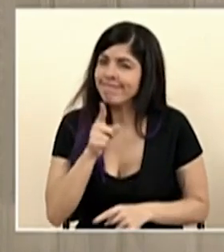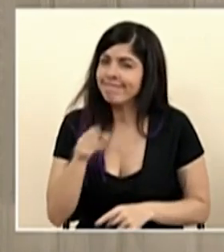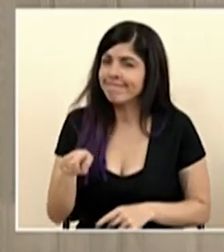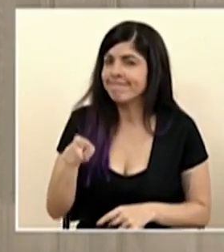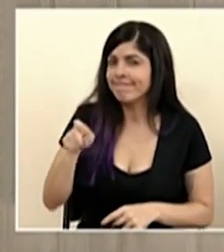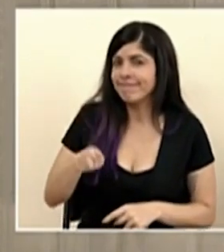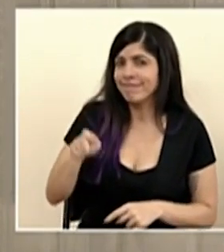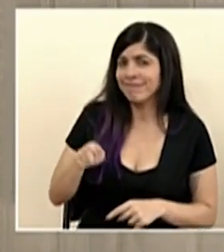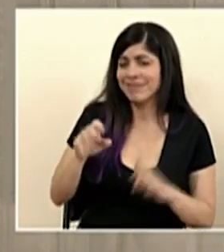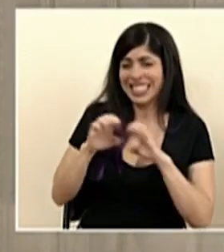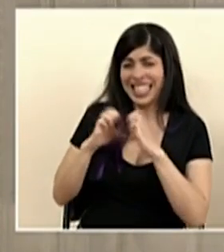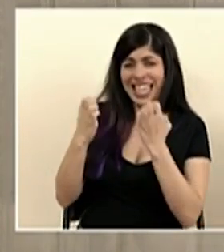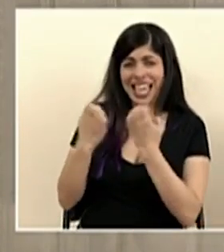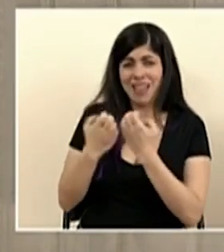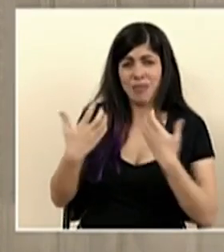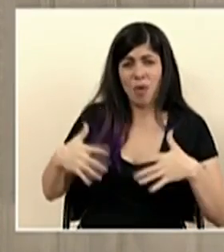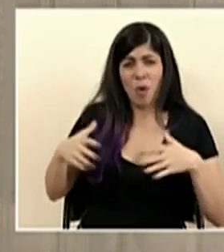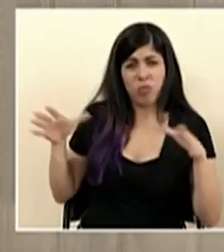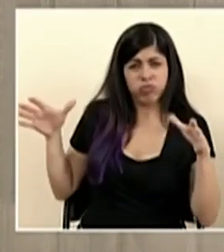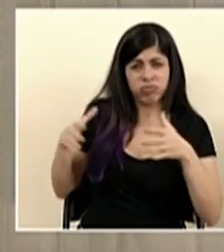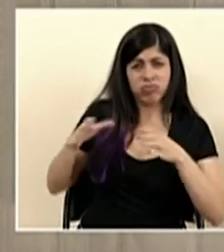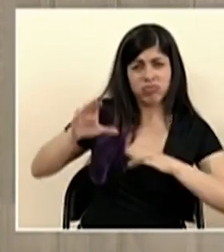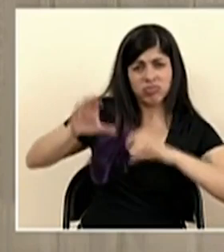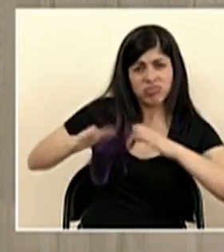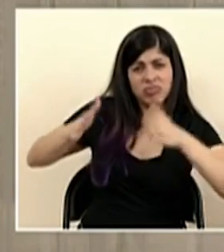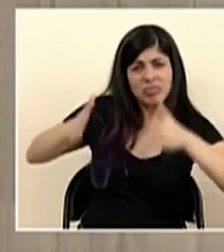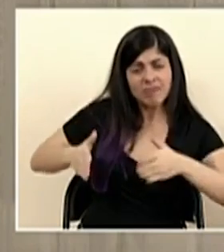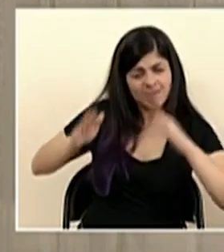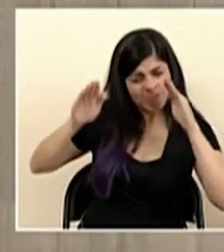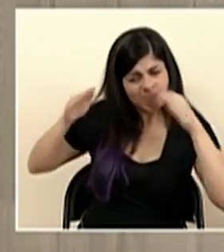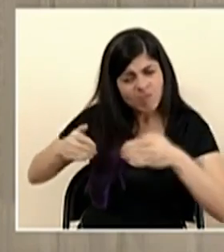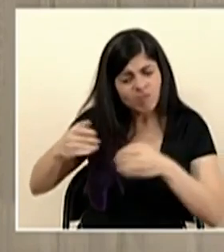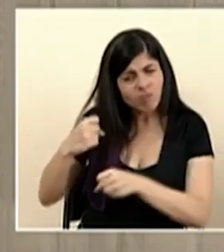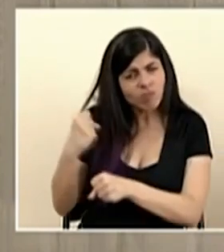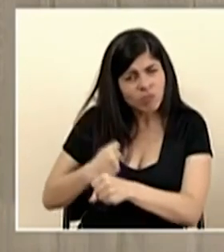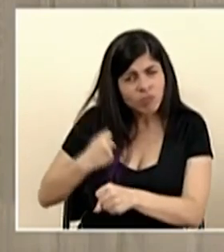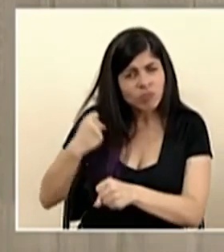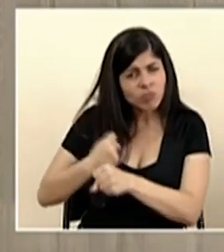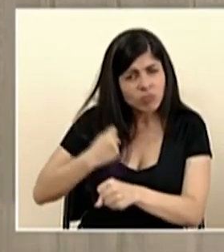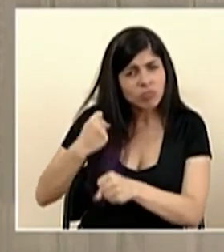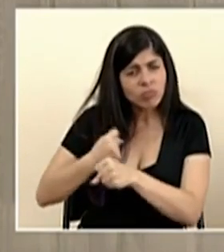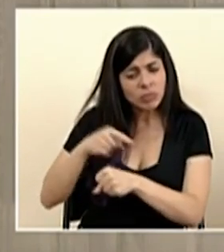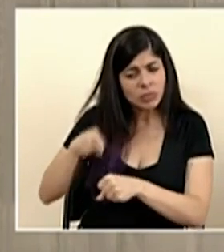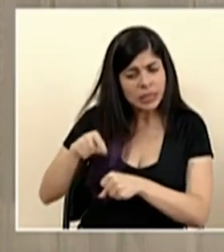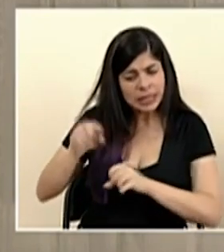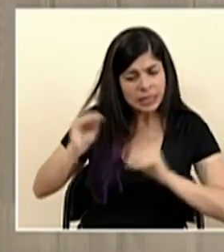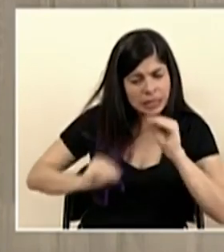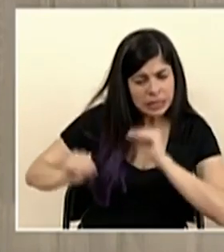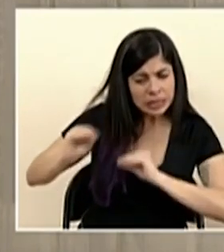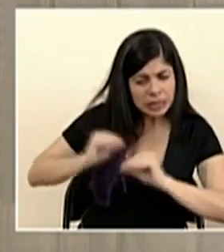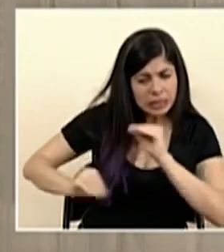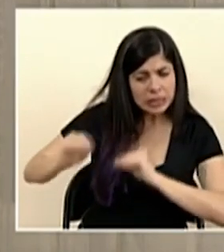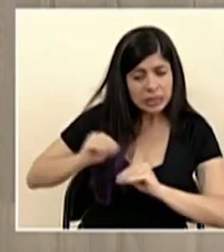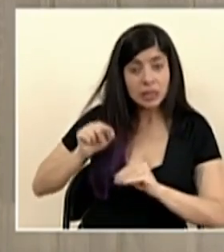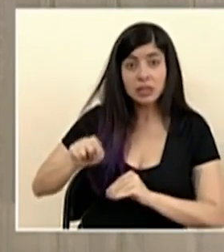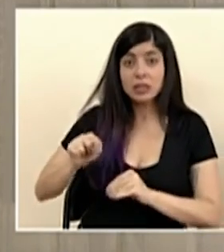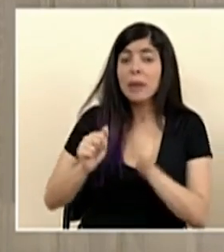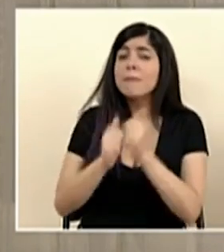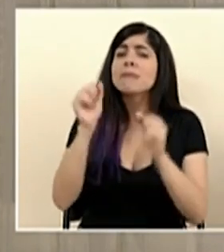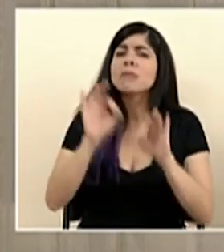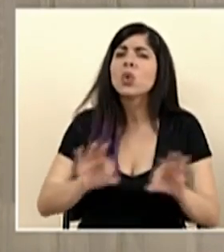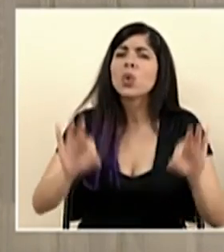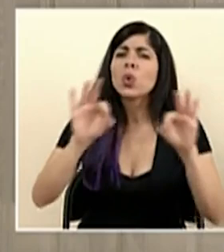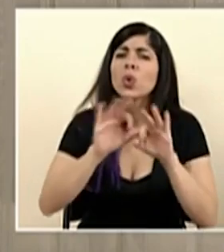de un equipo científico dedicado a trabajar arduamente en esto y en lo cual lo más